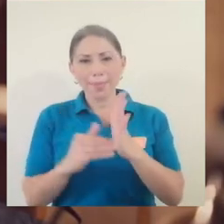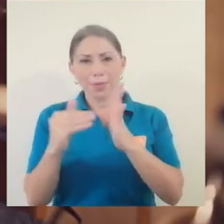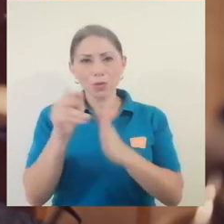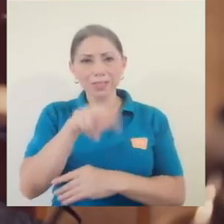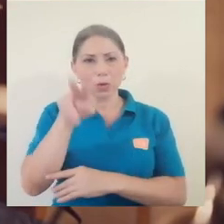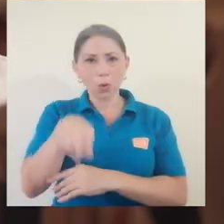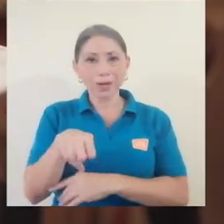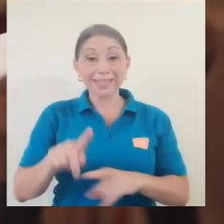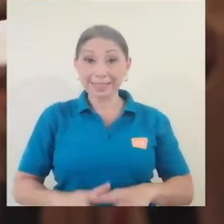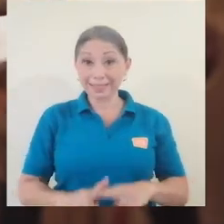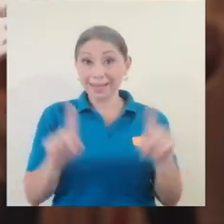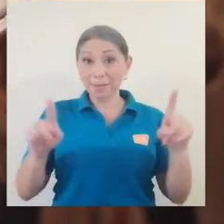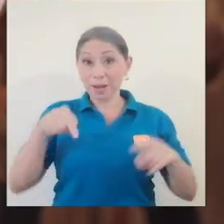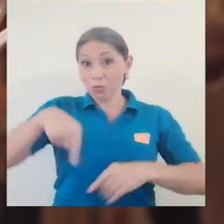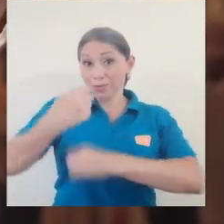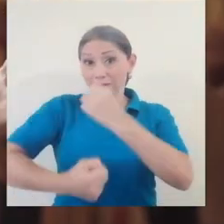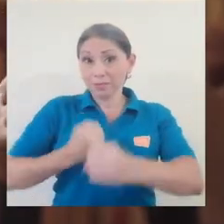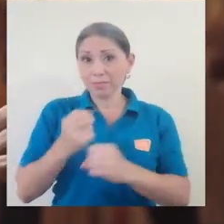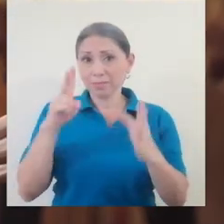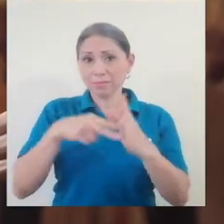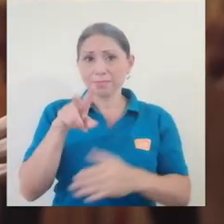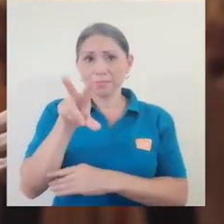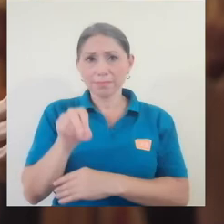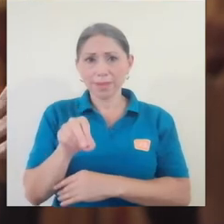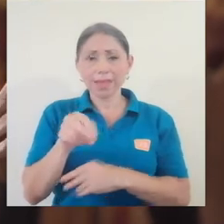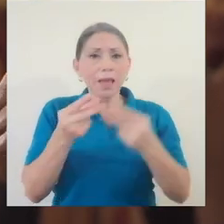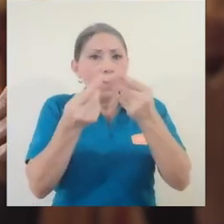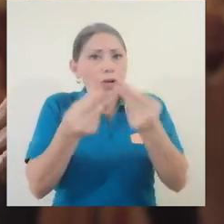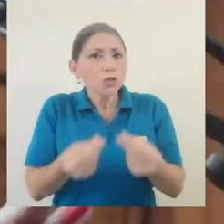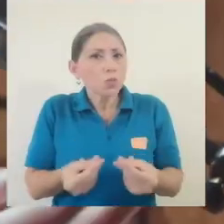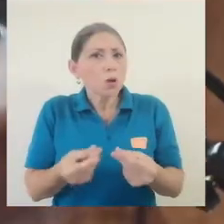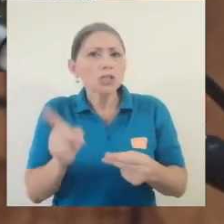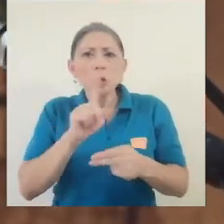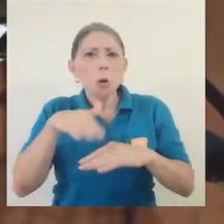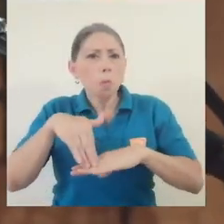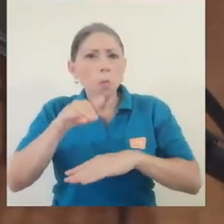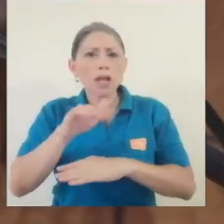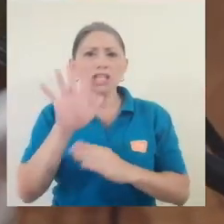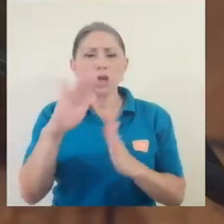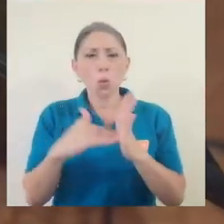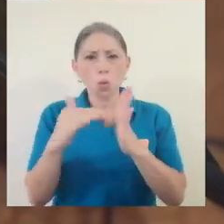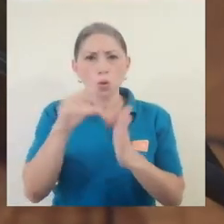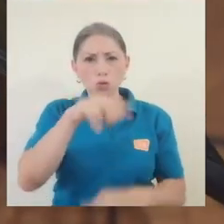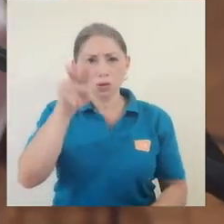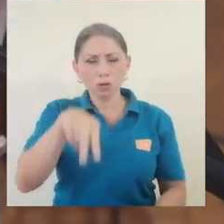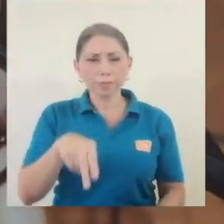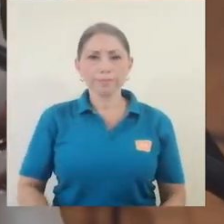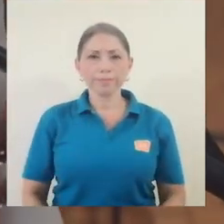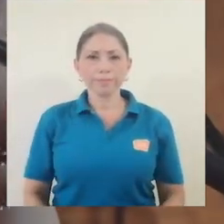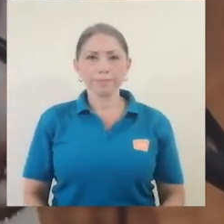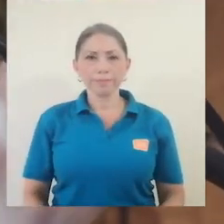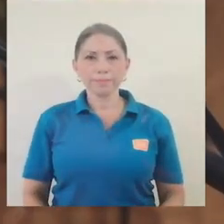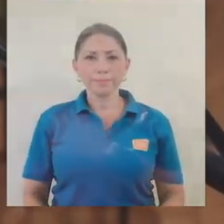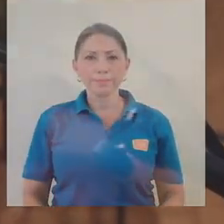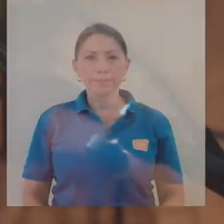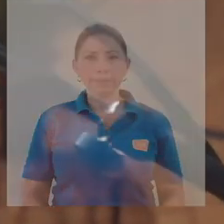colones. Sin embargo, este 2020 el presupuesto no sobrepasará los 5 millones de colones.